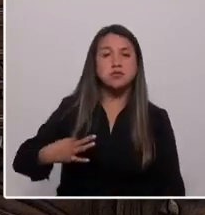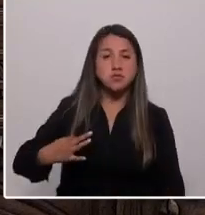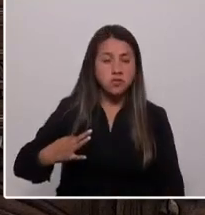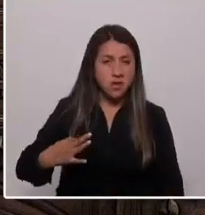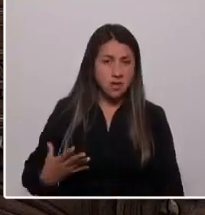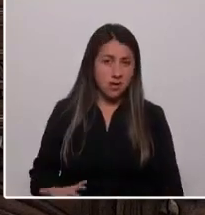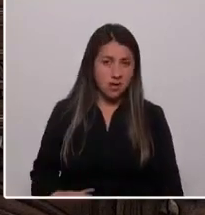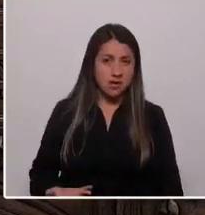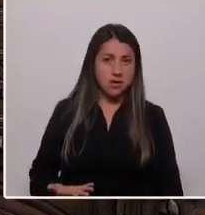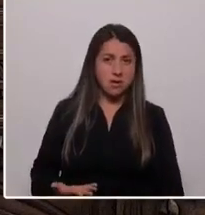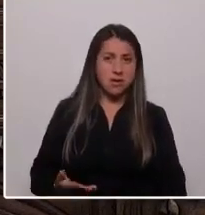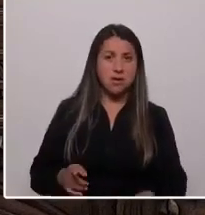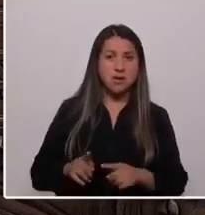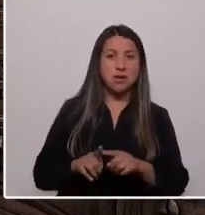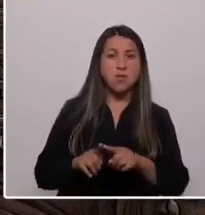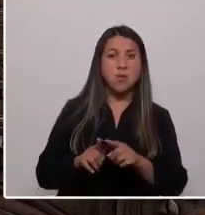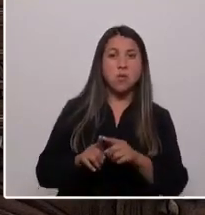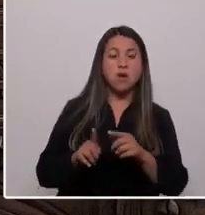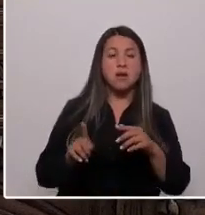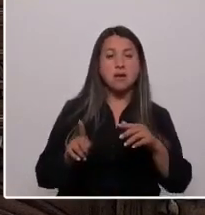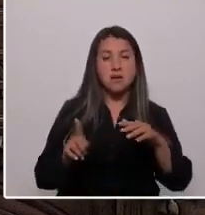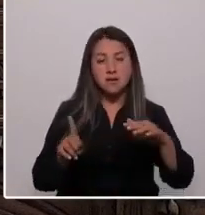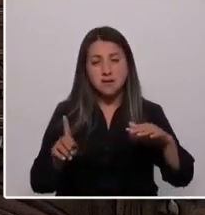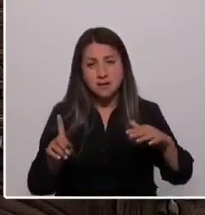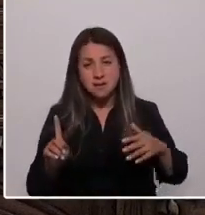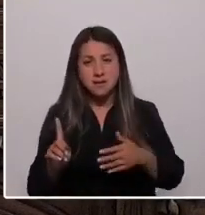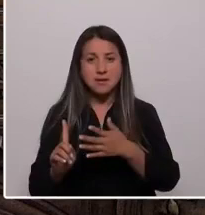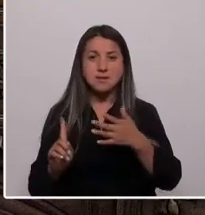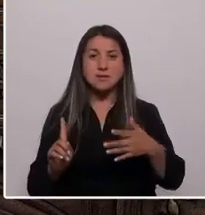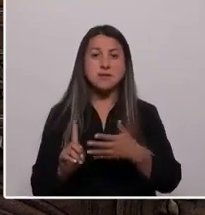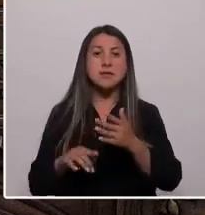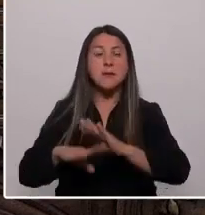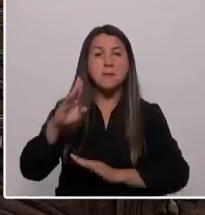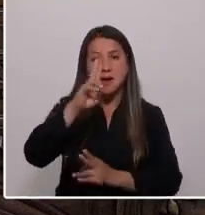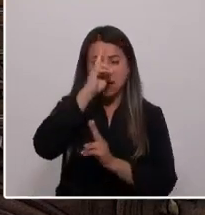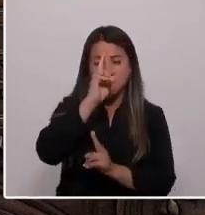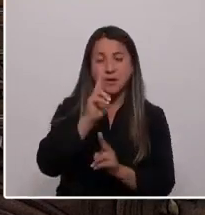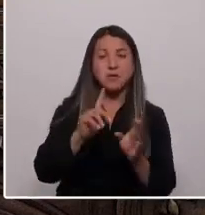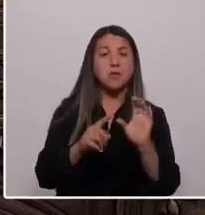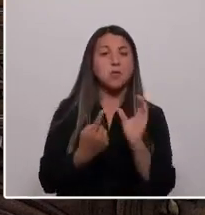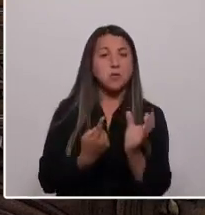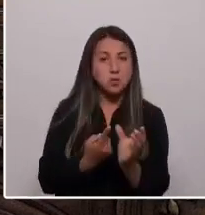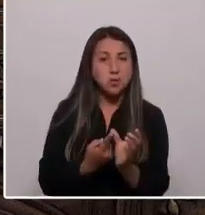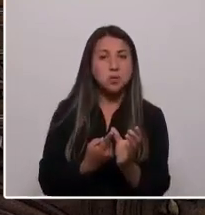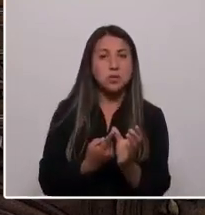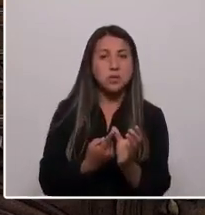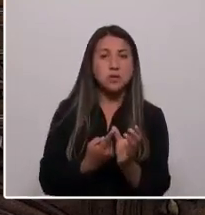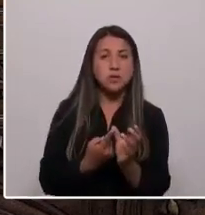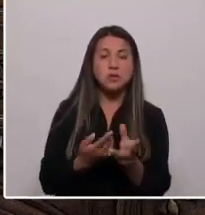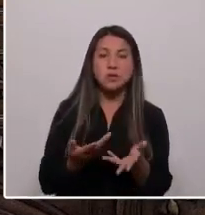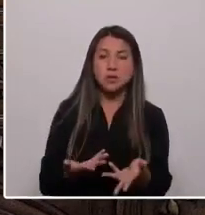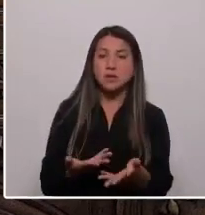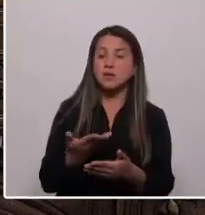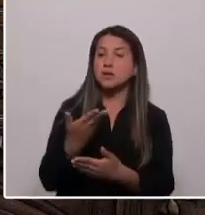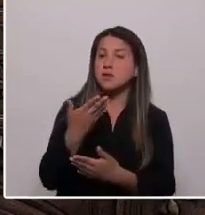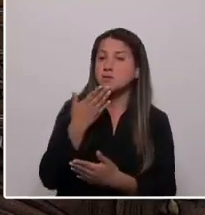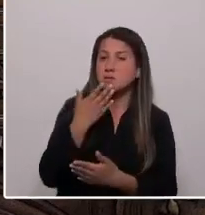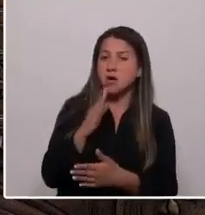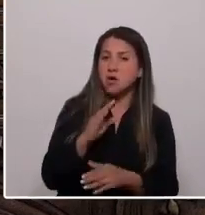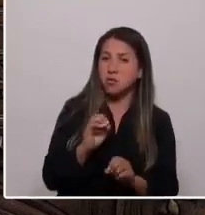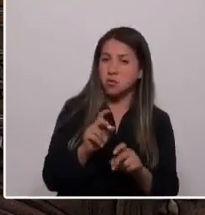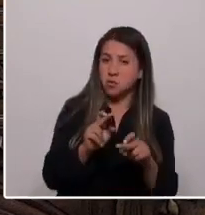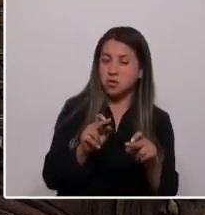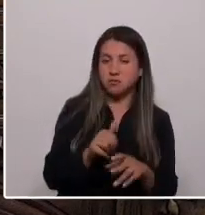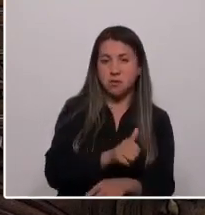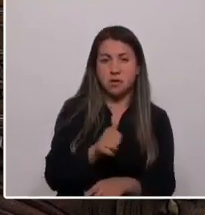incidencia, el mayor respeto a las culturas y las mejores oportunidades para todos